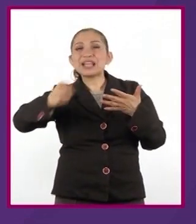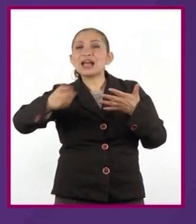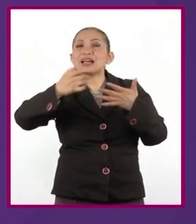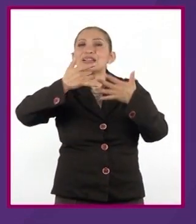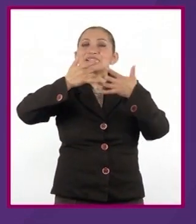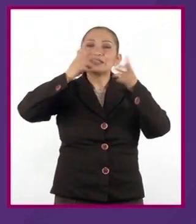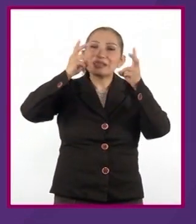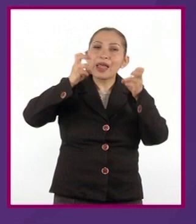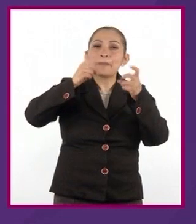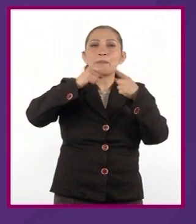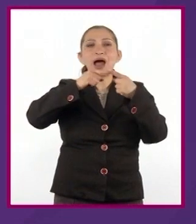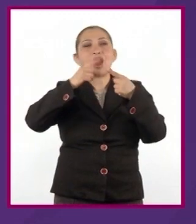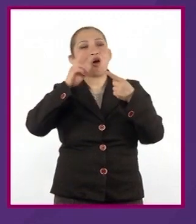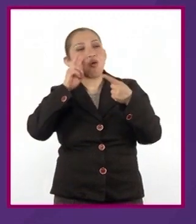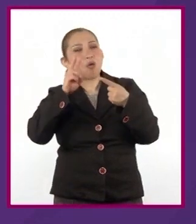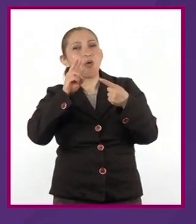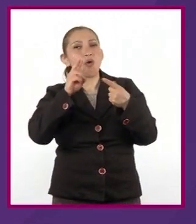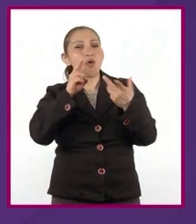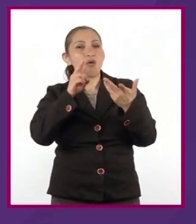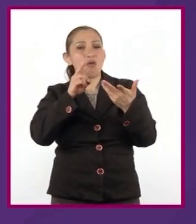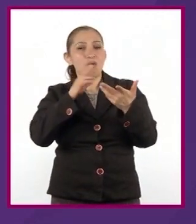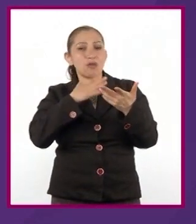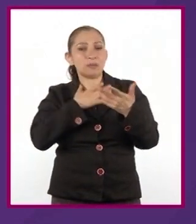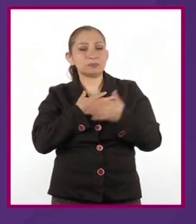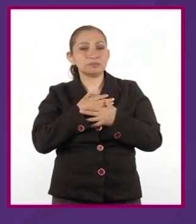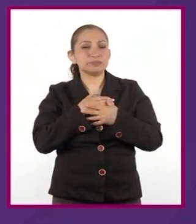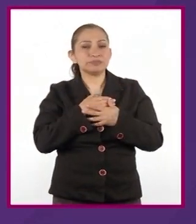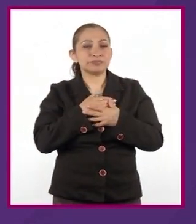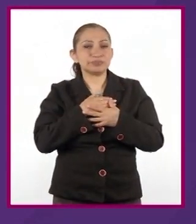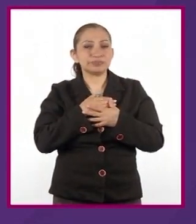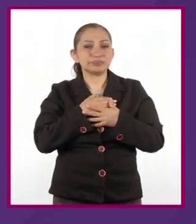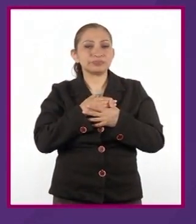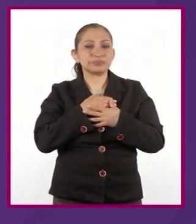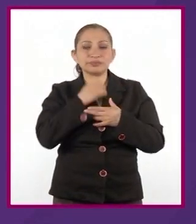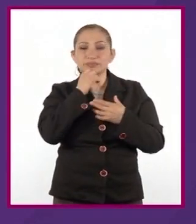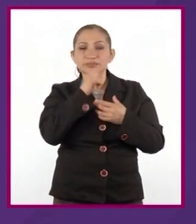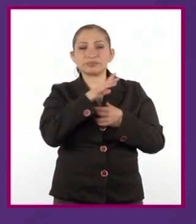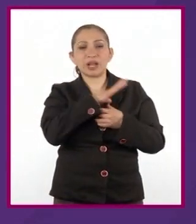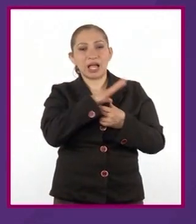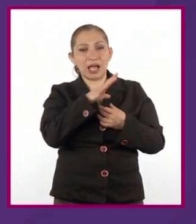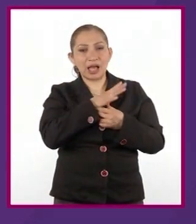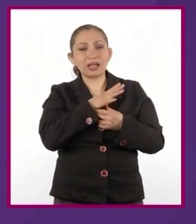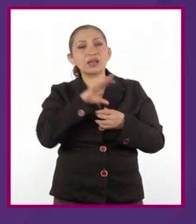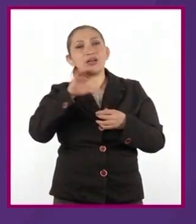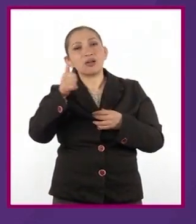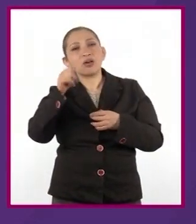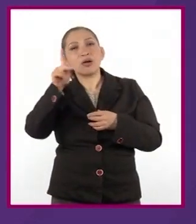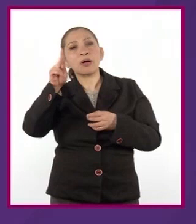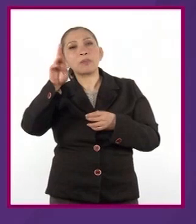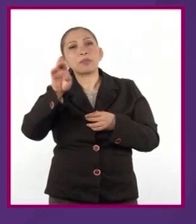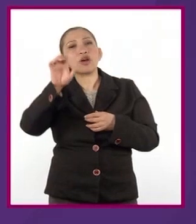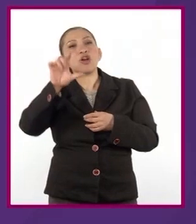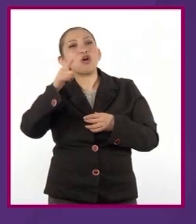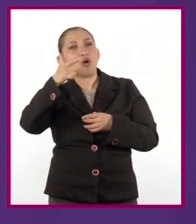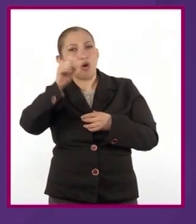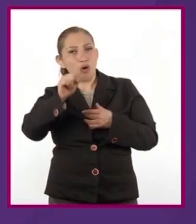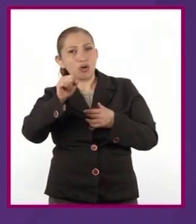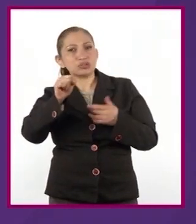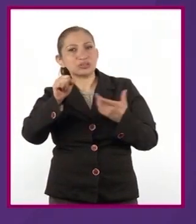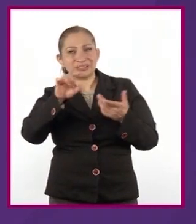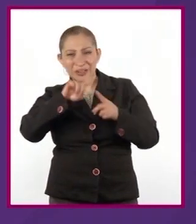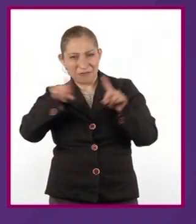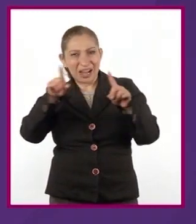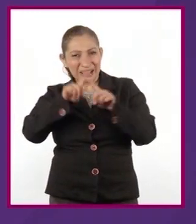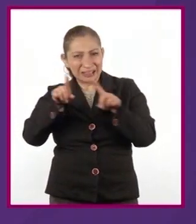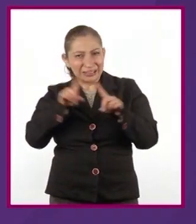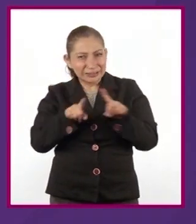prologuista. Y también, digo, hay prólogos en donde el que